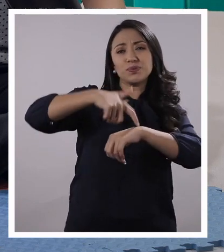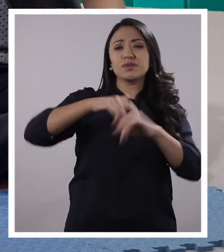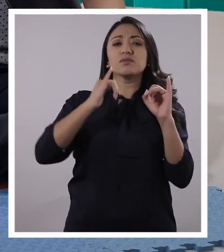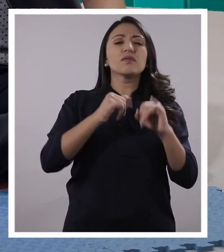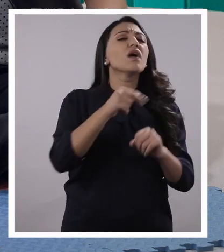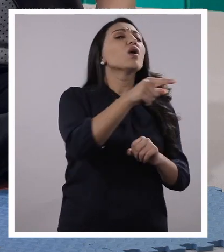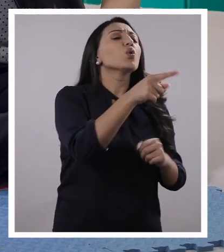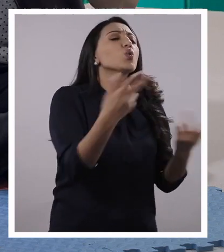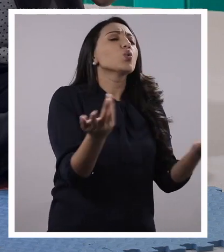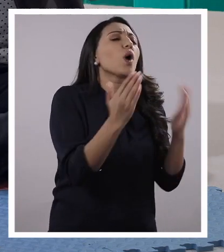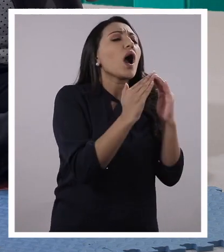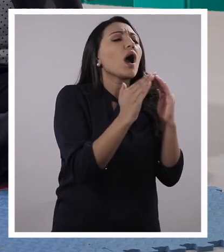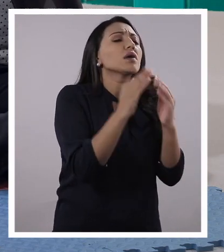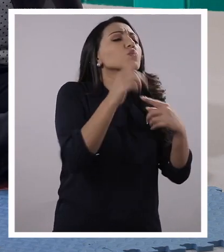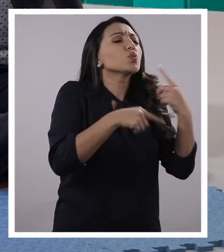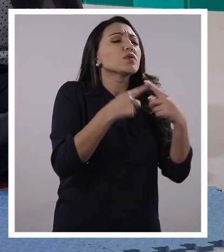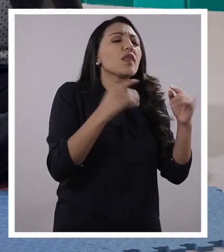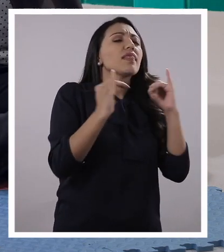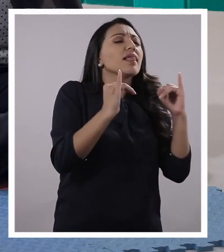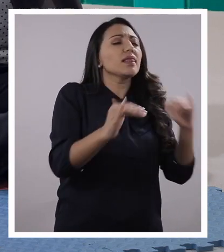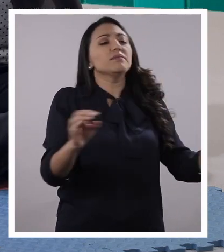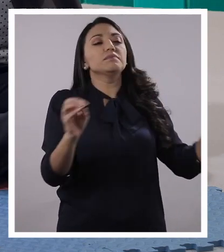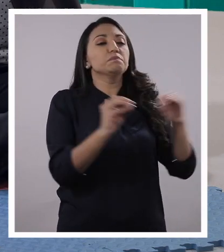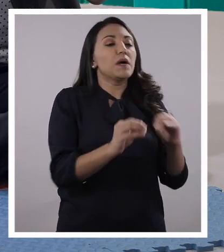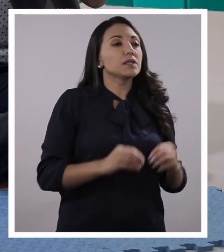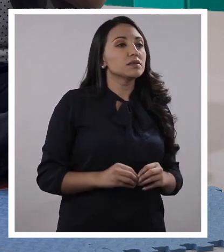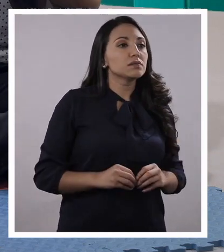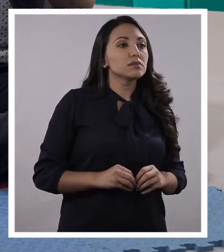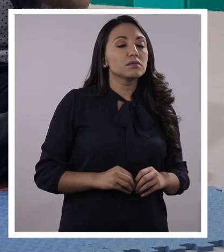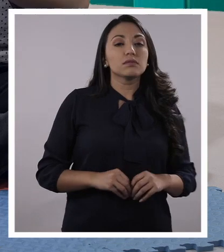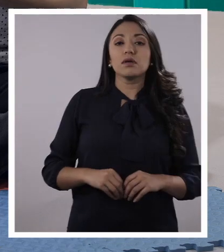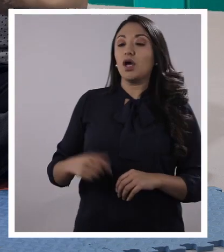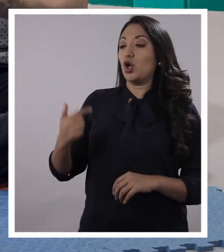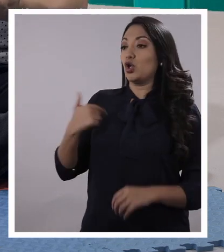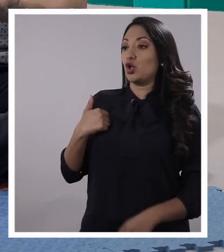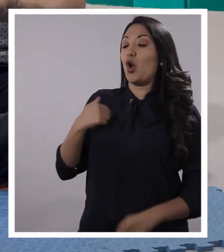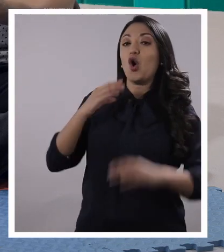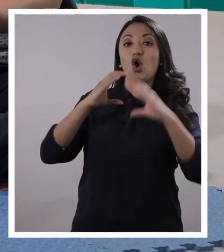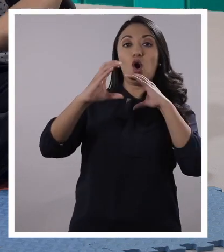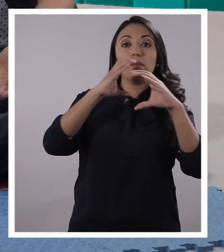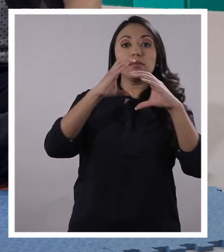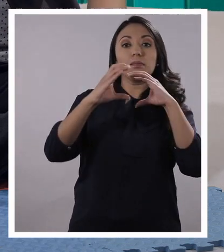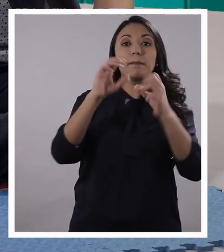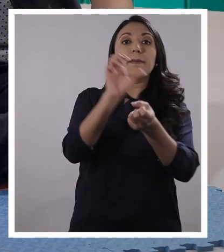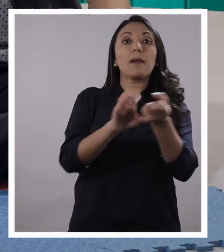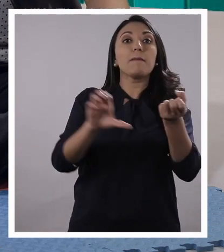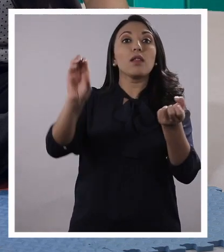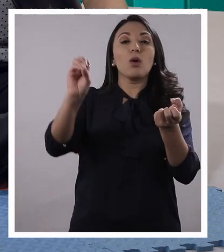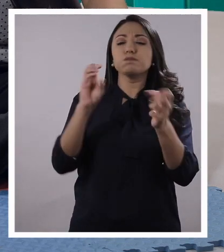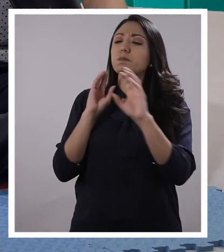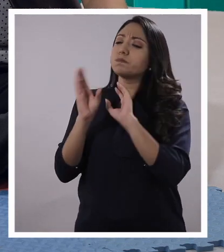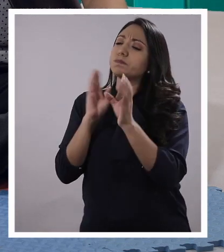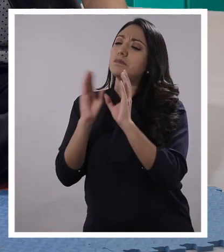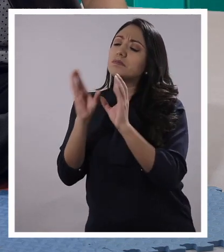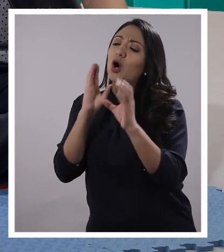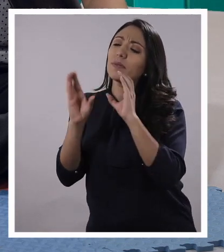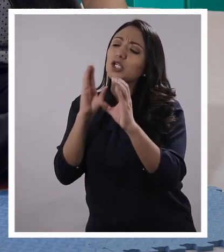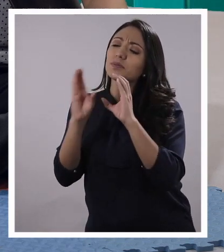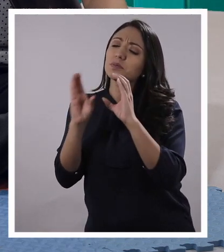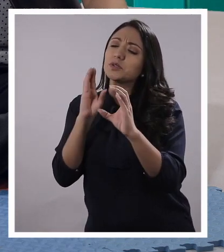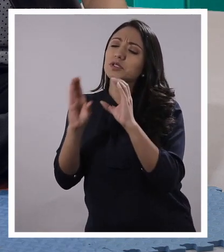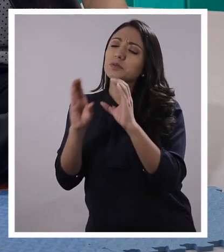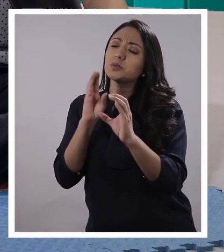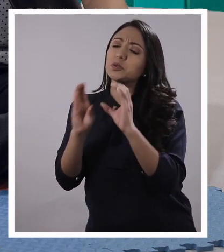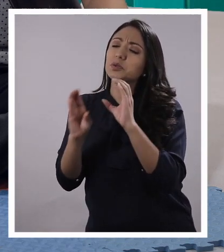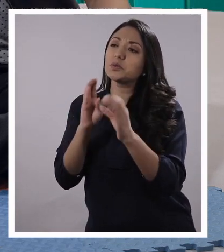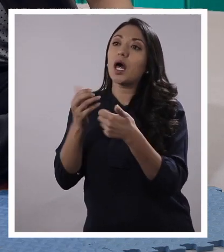Claro. ¿Qué momento disfrutas tú, Panchito? Por ejemplo, yo disfruto cuando tengo una buena conversación con mi hermano. Ah, yo disfruto, ah,